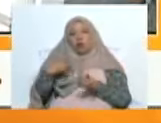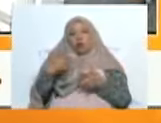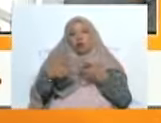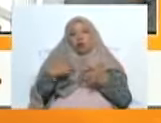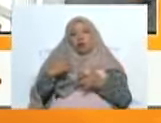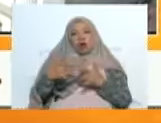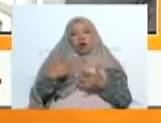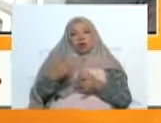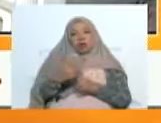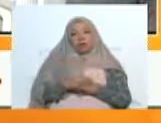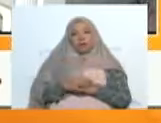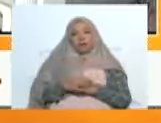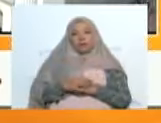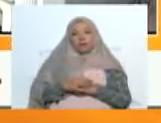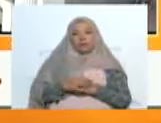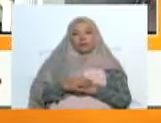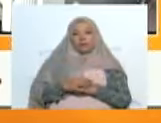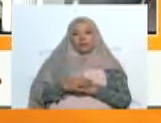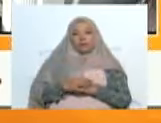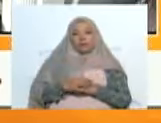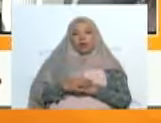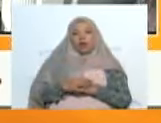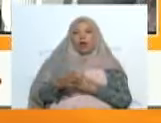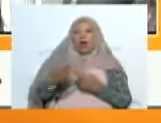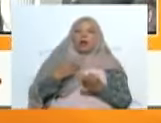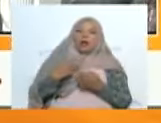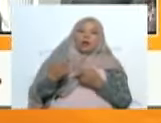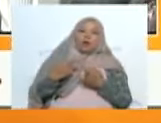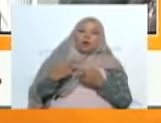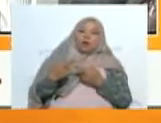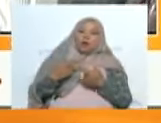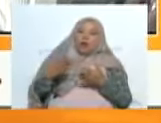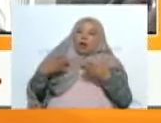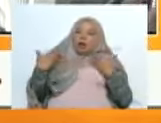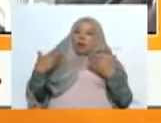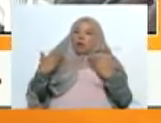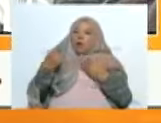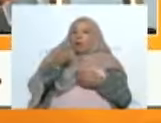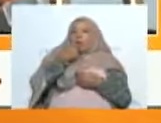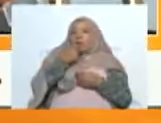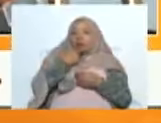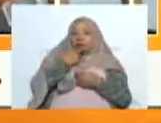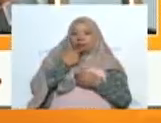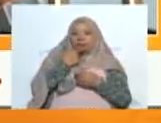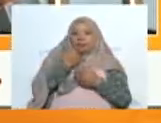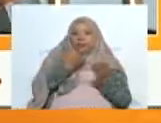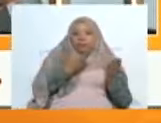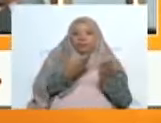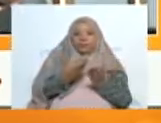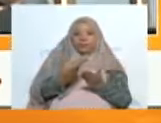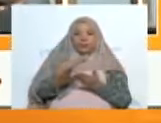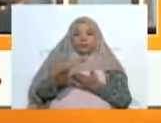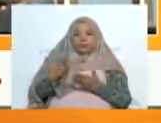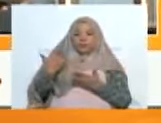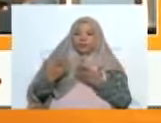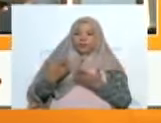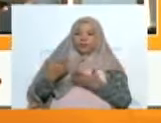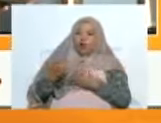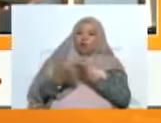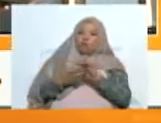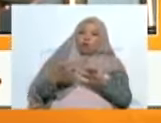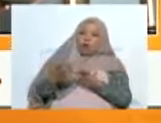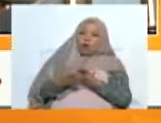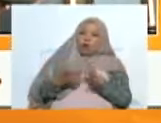¿Qué es lo que te permite generar sinergias? ¿Qué es lo que te permite ser resiliente ante las adversidades